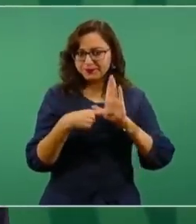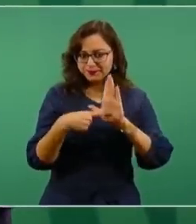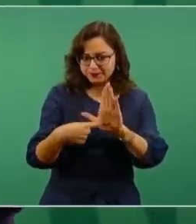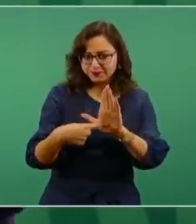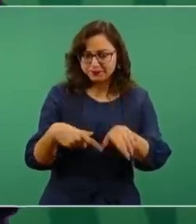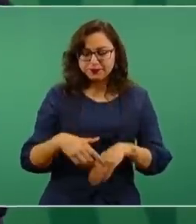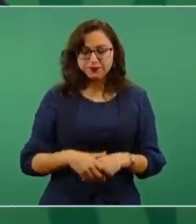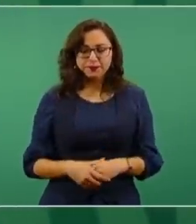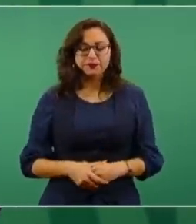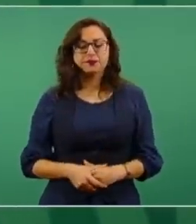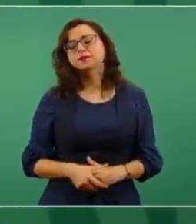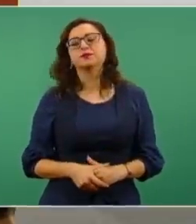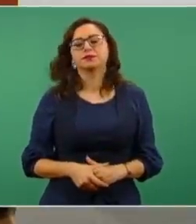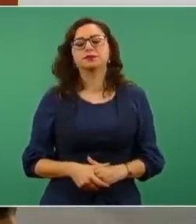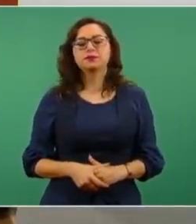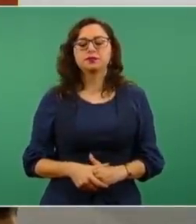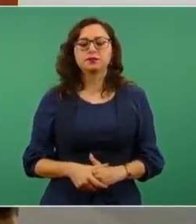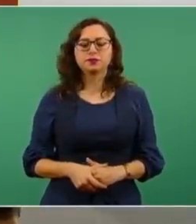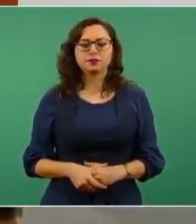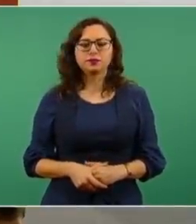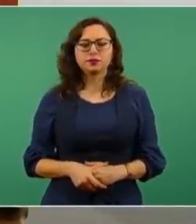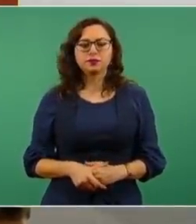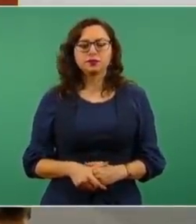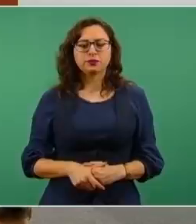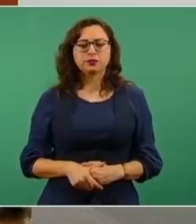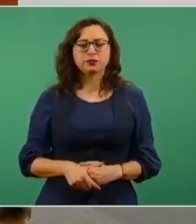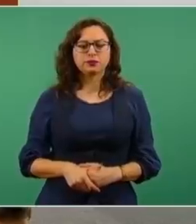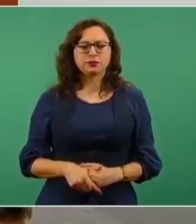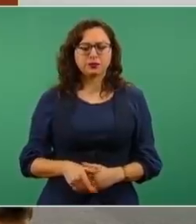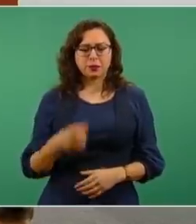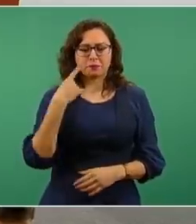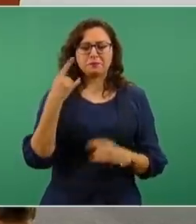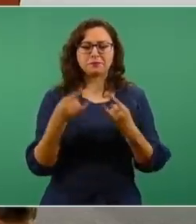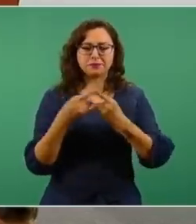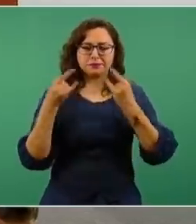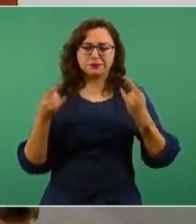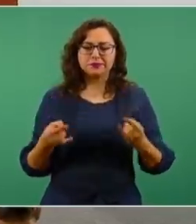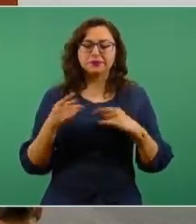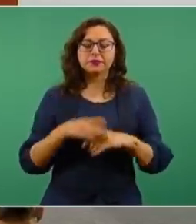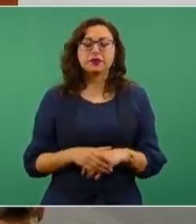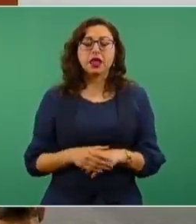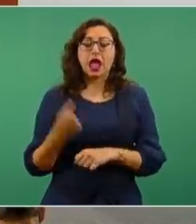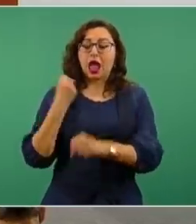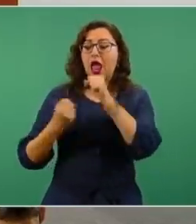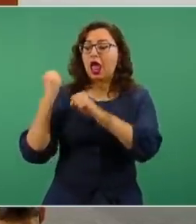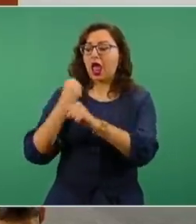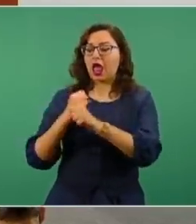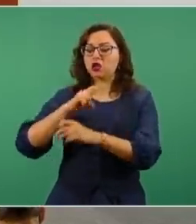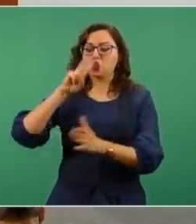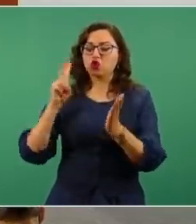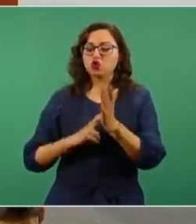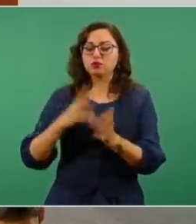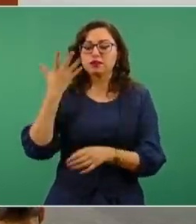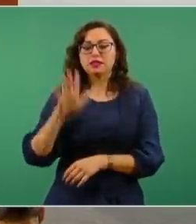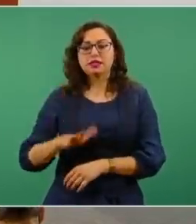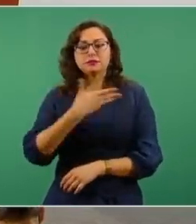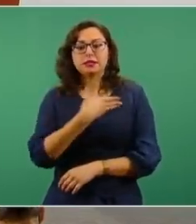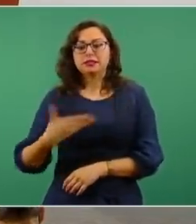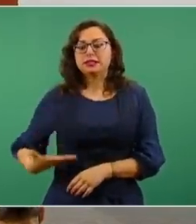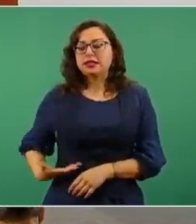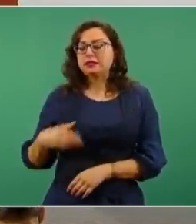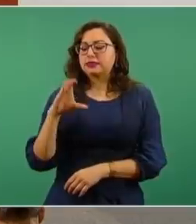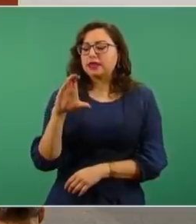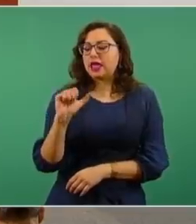Como antecedentes, en febrero de 2010, bajo la administración de Felipe Calderón,